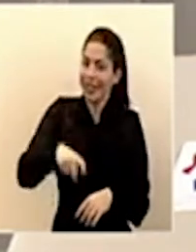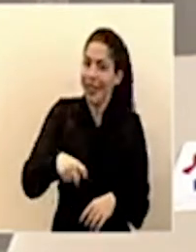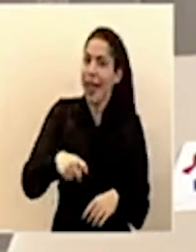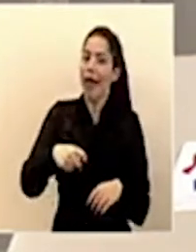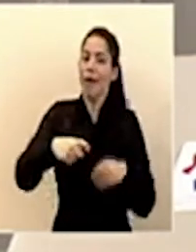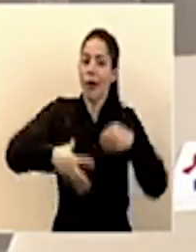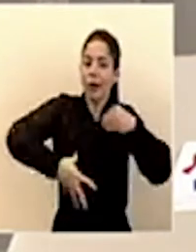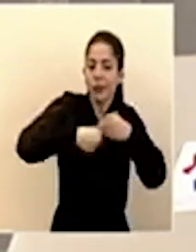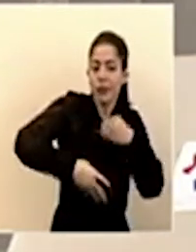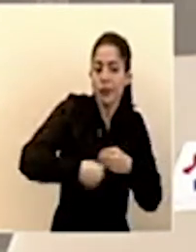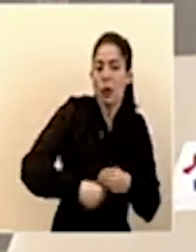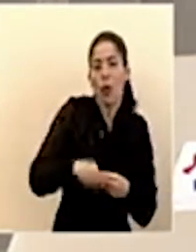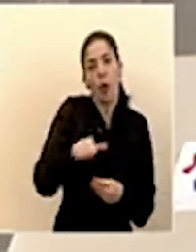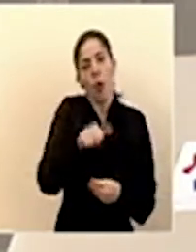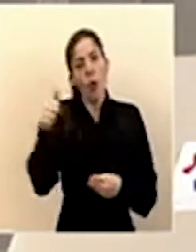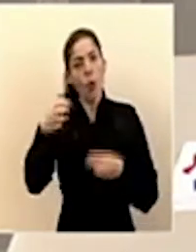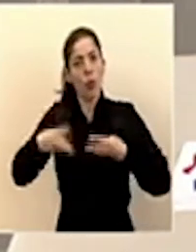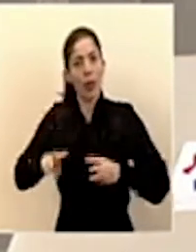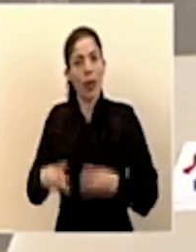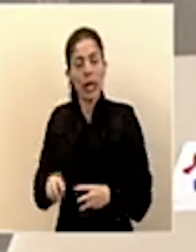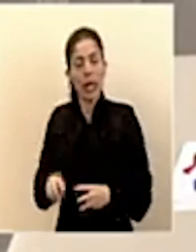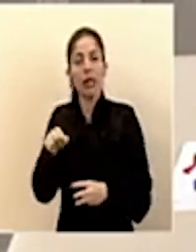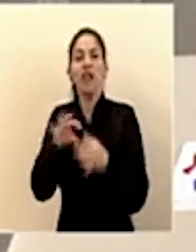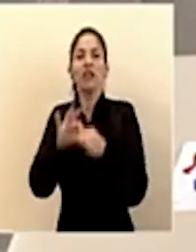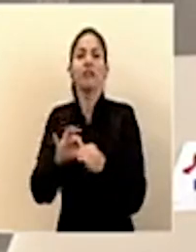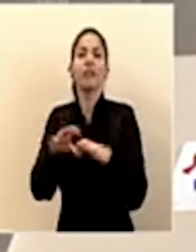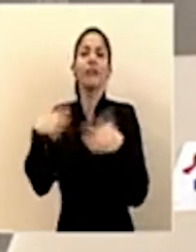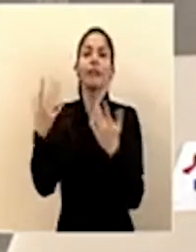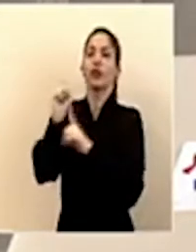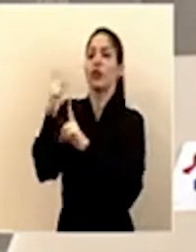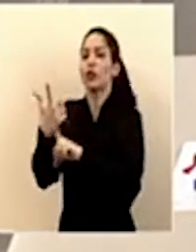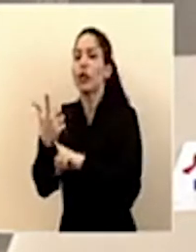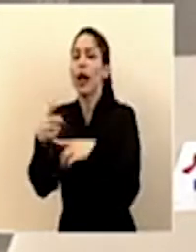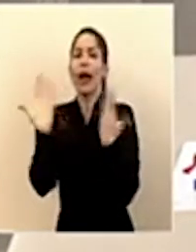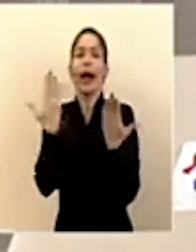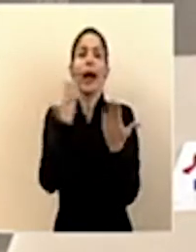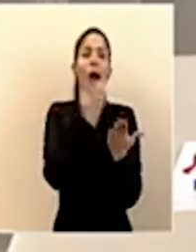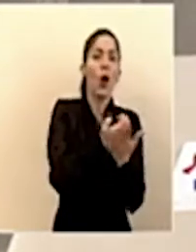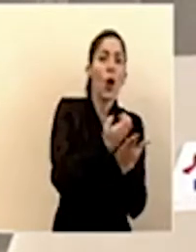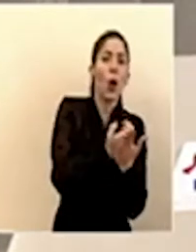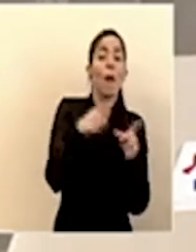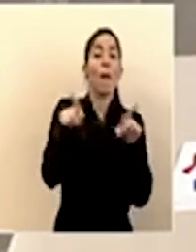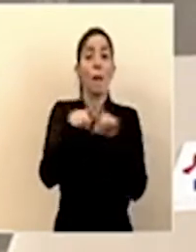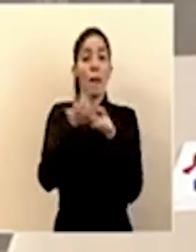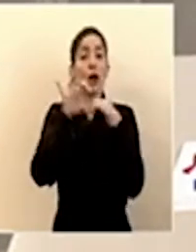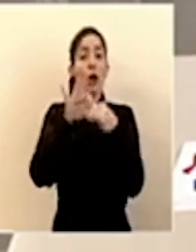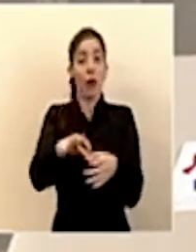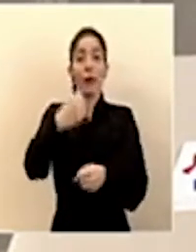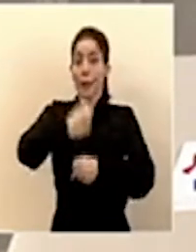extraordinarias en materia social, económica y de empleo.